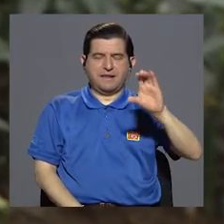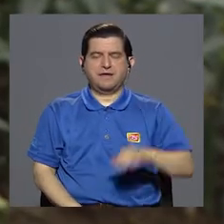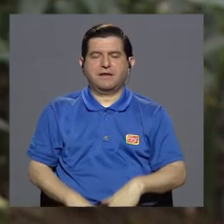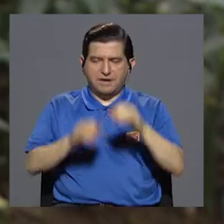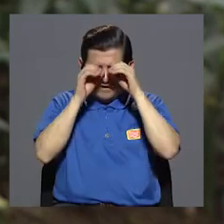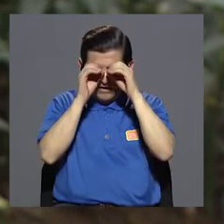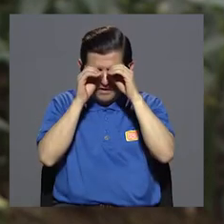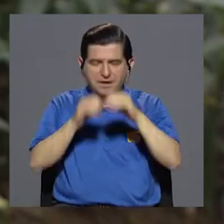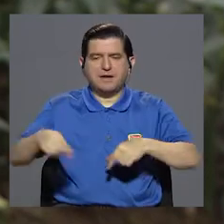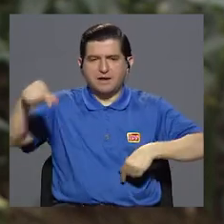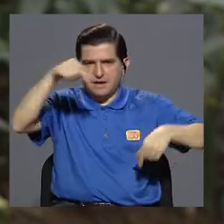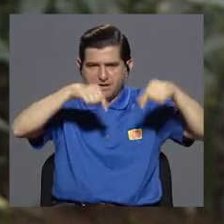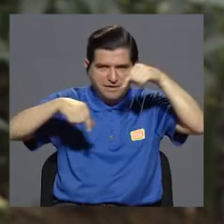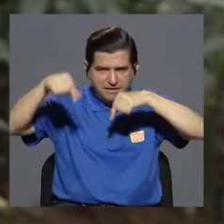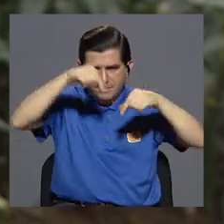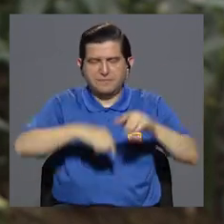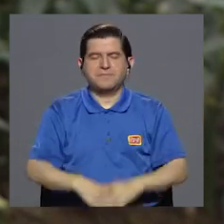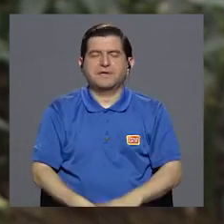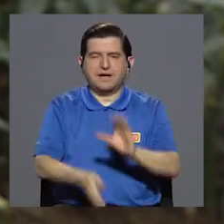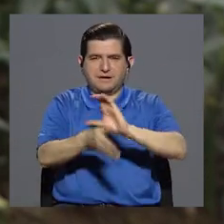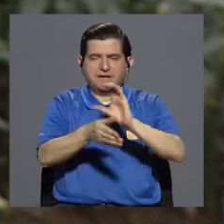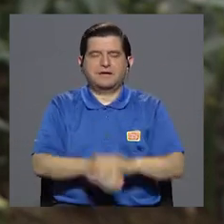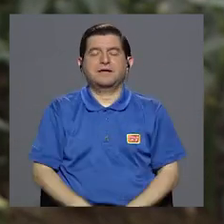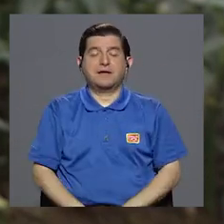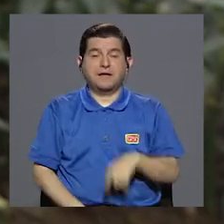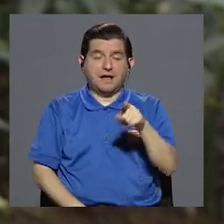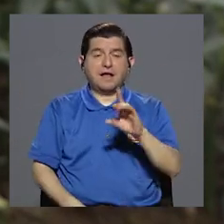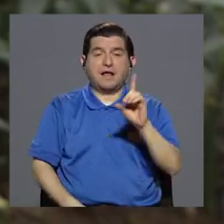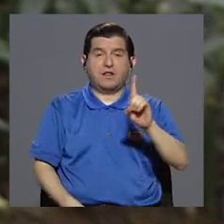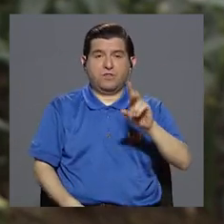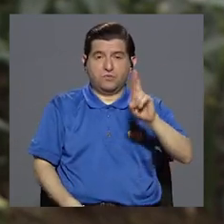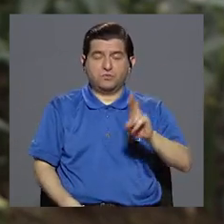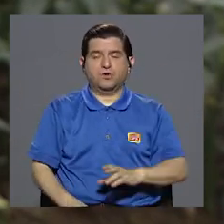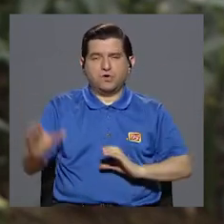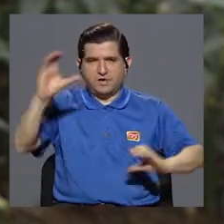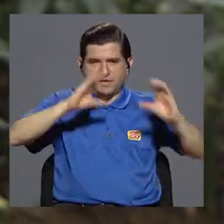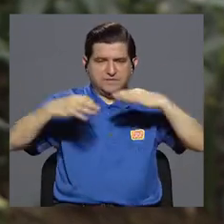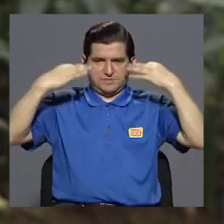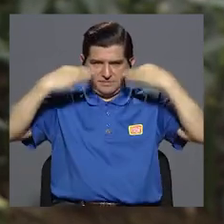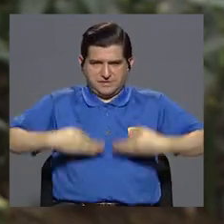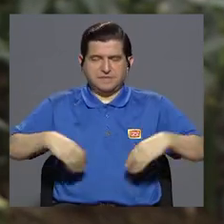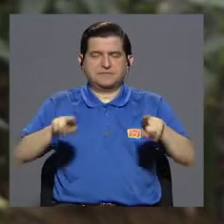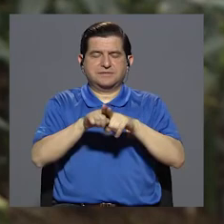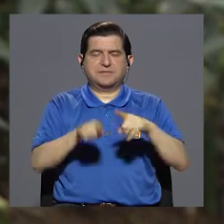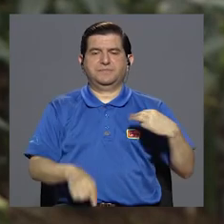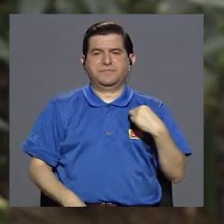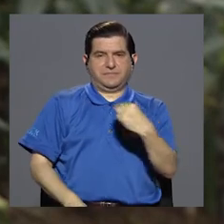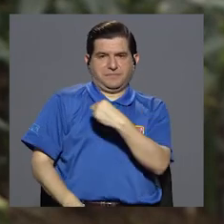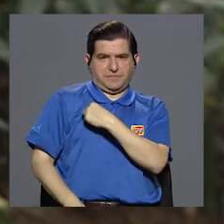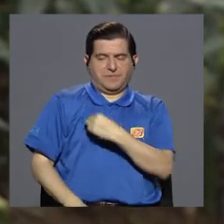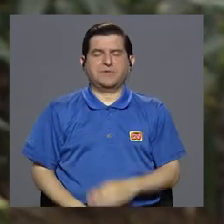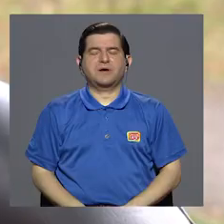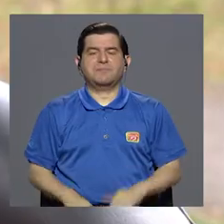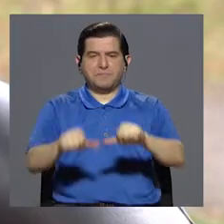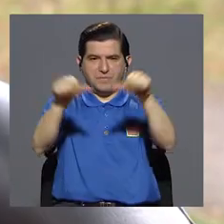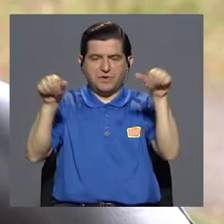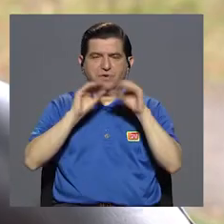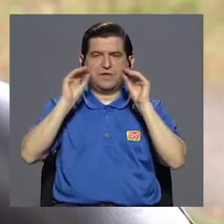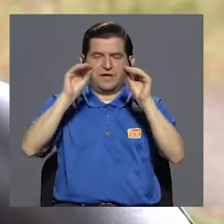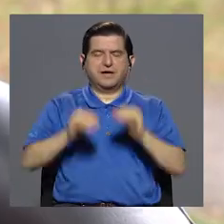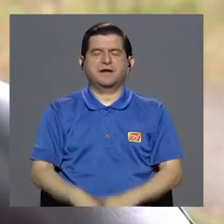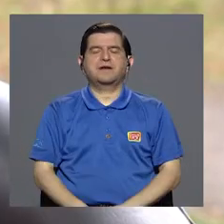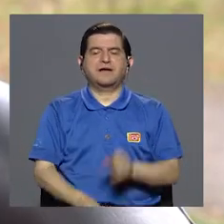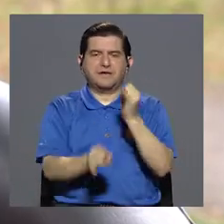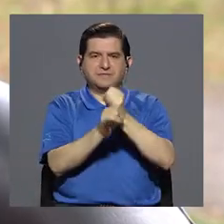en Microbiología y Química Clínica, es doctor en Ciencias Fisiológicas, es investigador y miembro también de la División Académica del